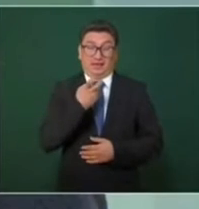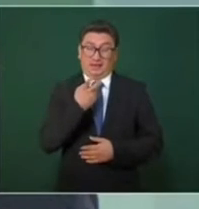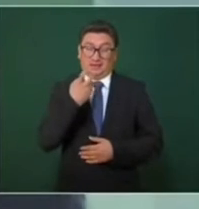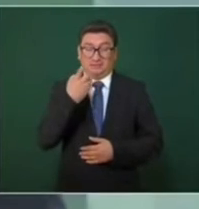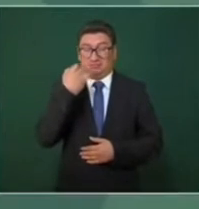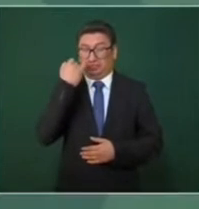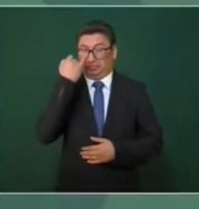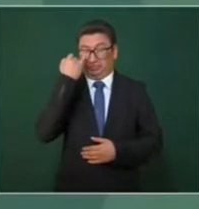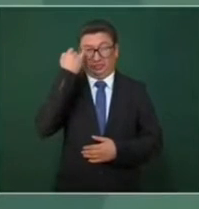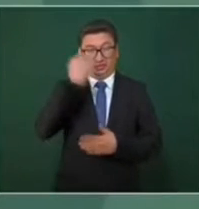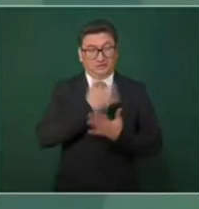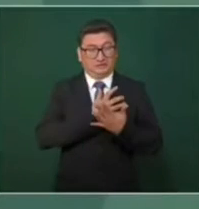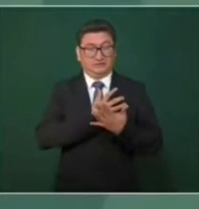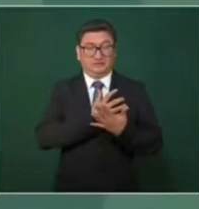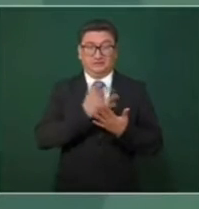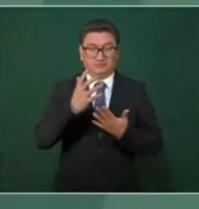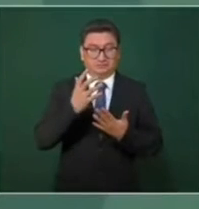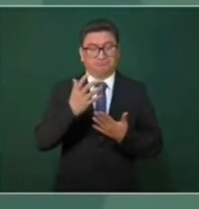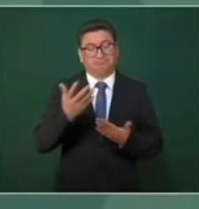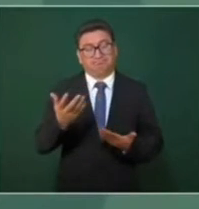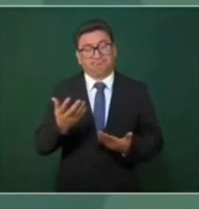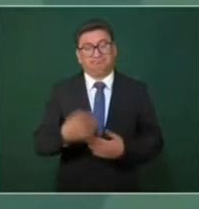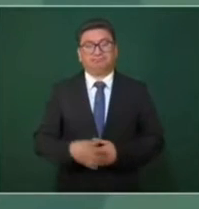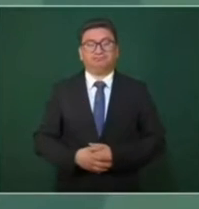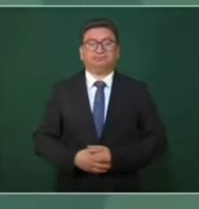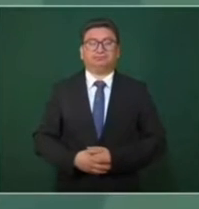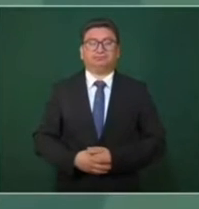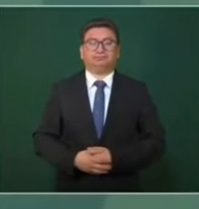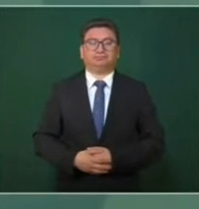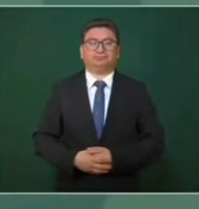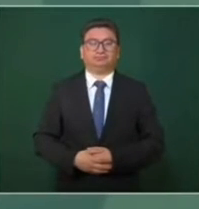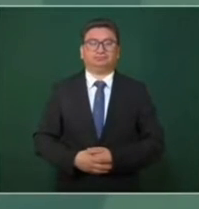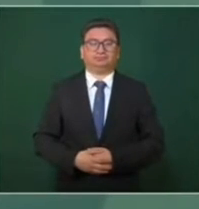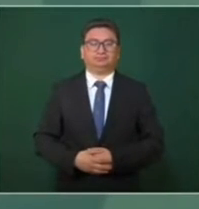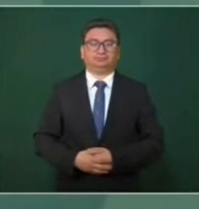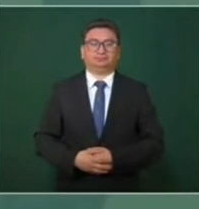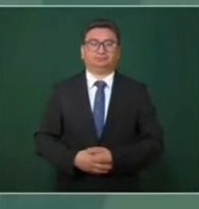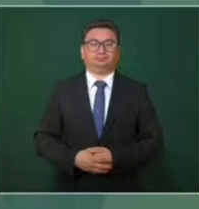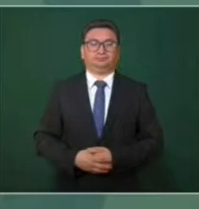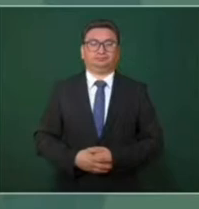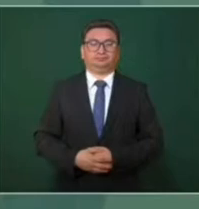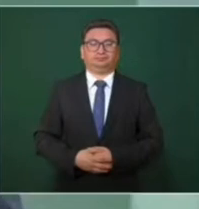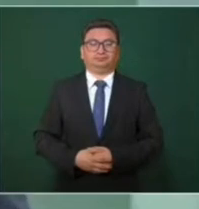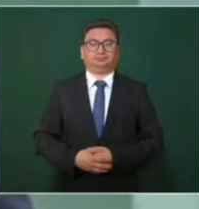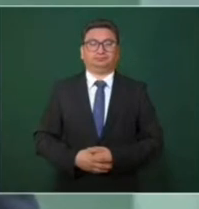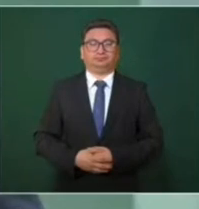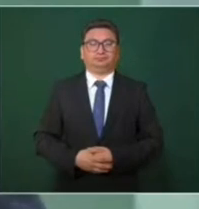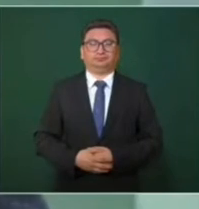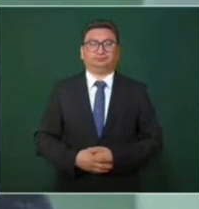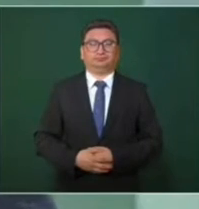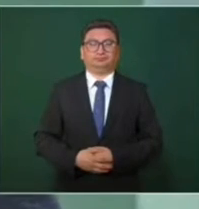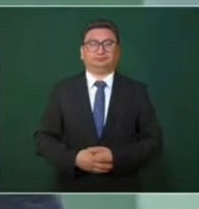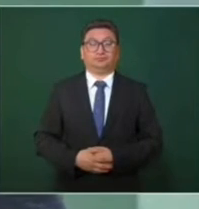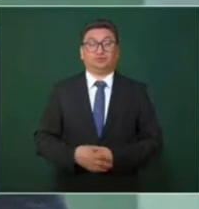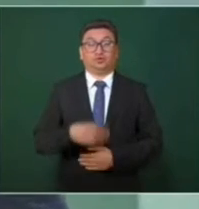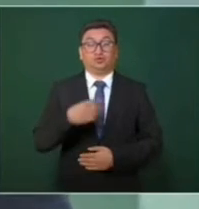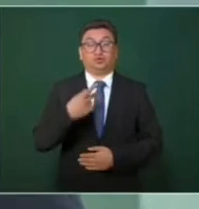un despropósito